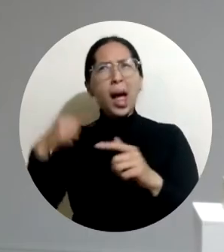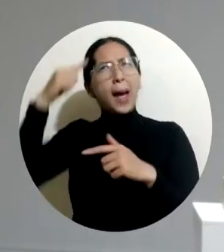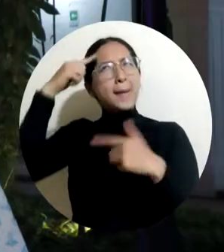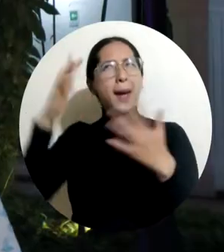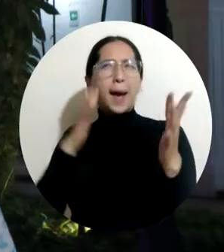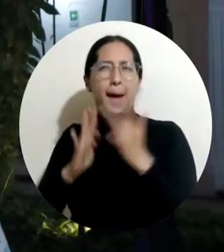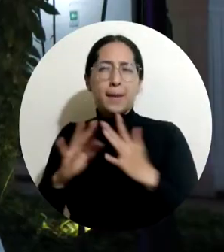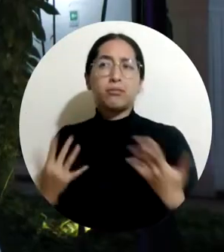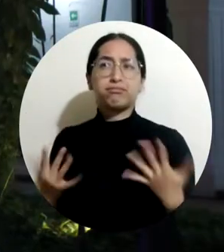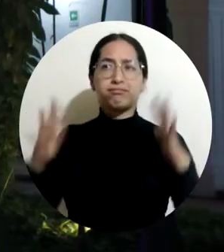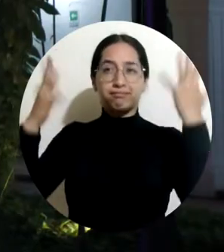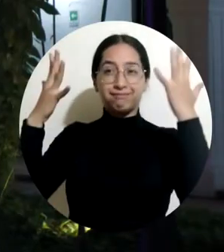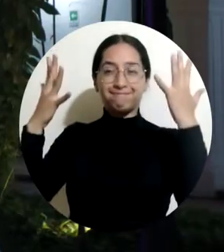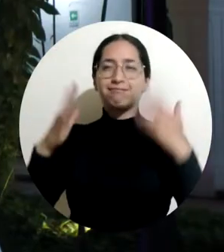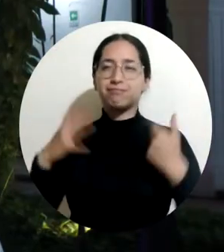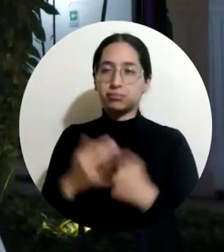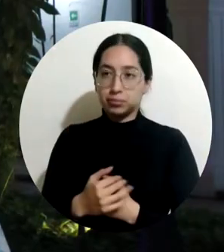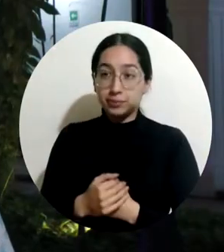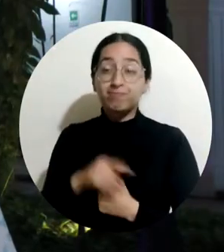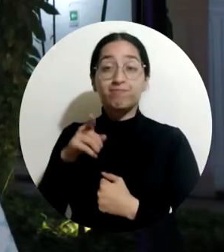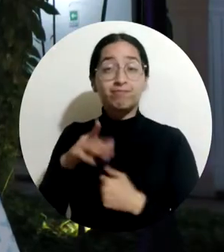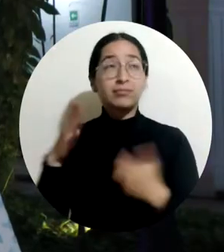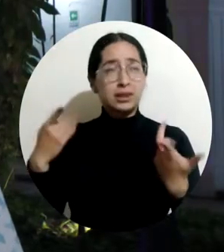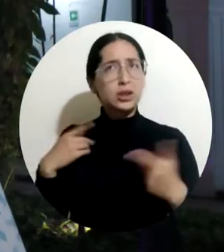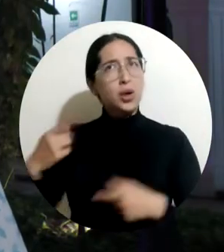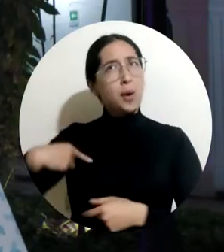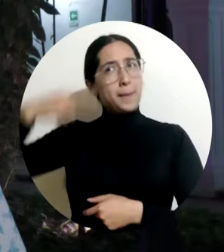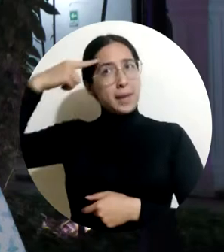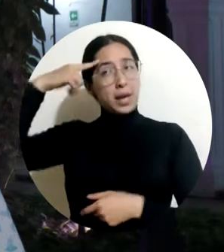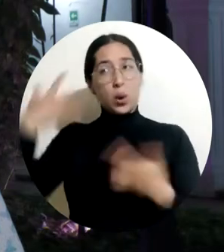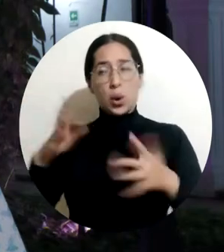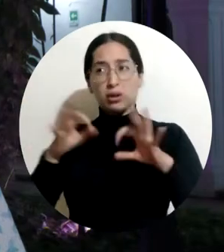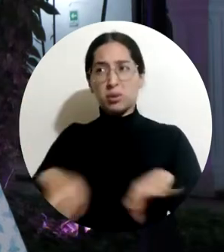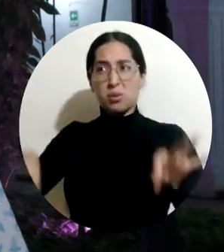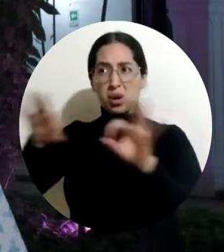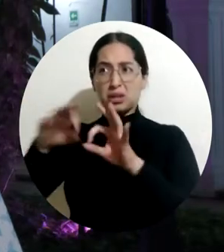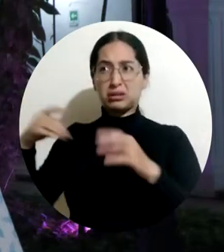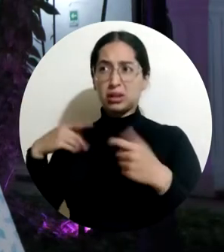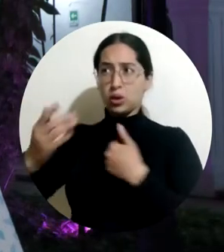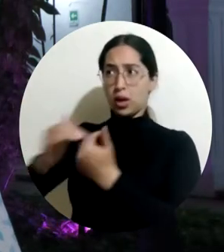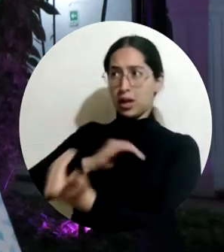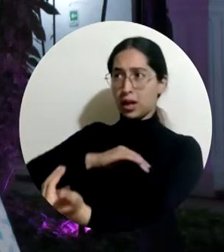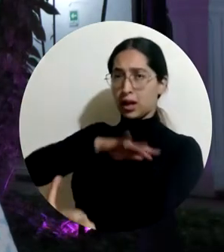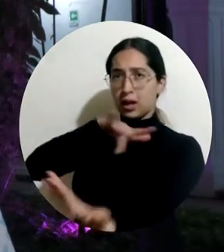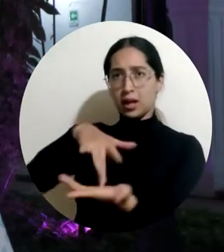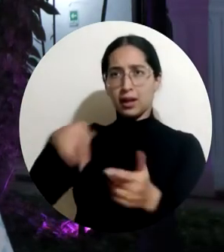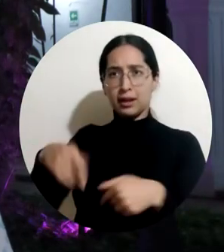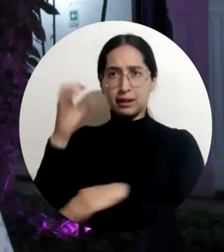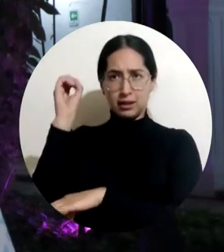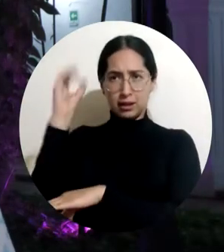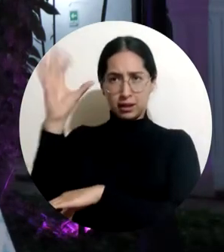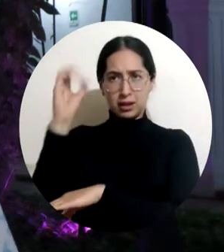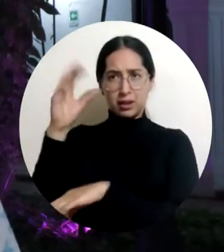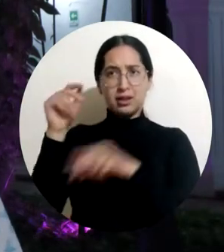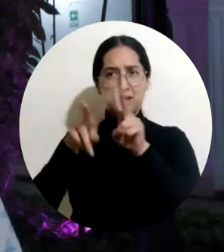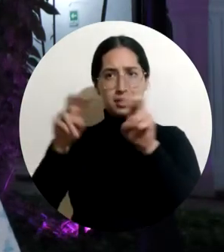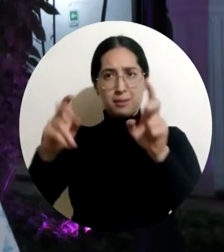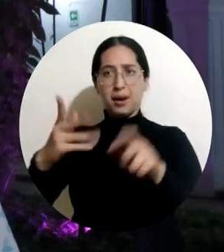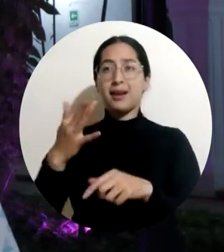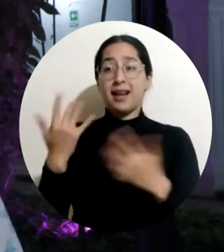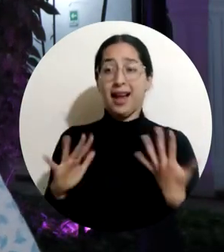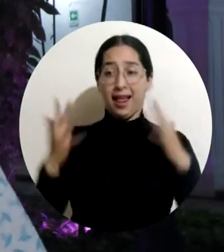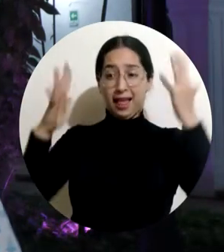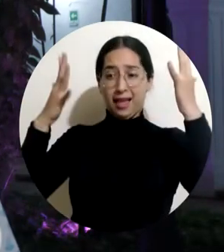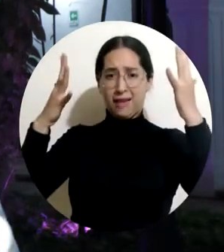Los Colores del Carnaval El hecho de que nos hayan invitado a este conversatorio hablando del Carnaval, sobre